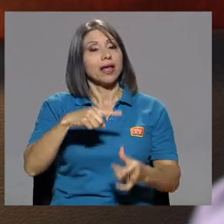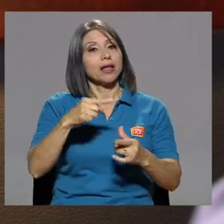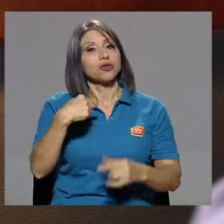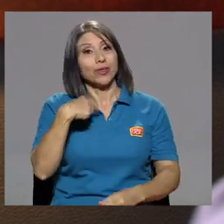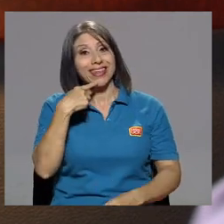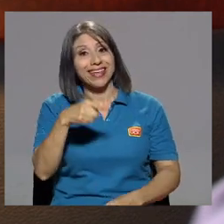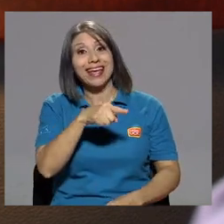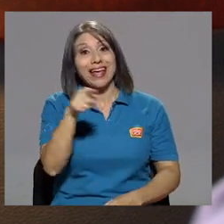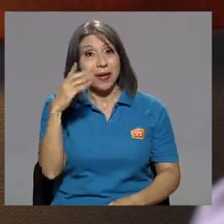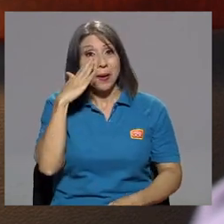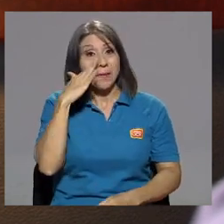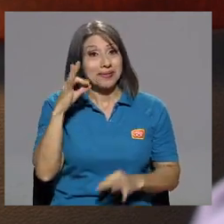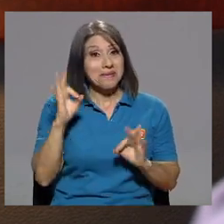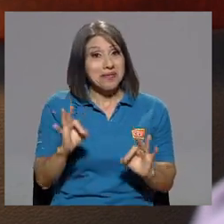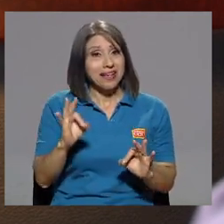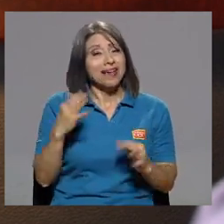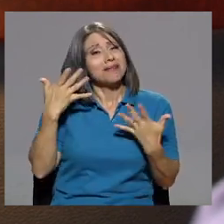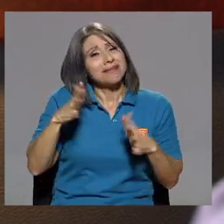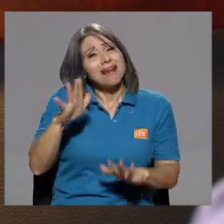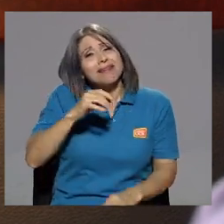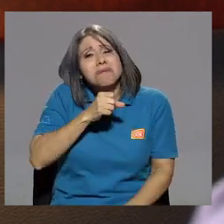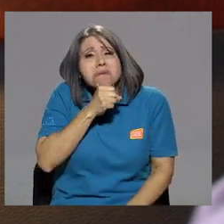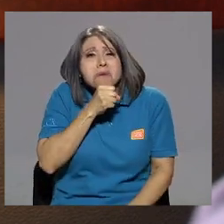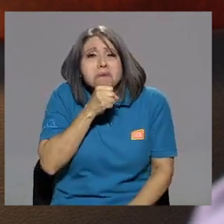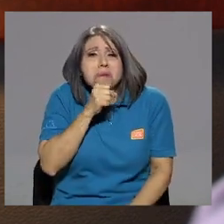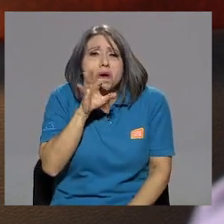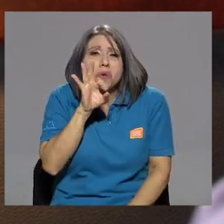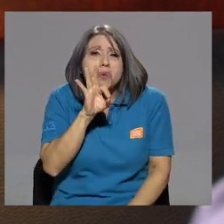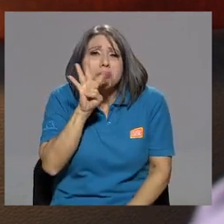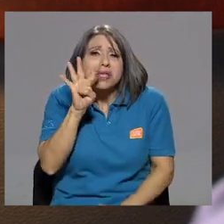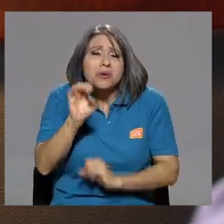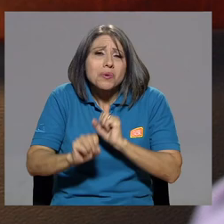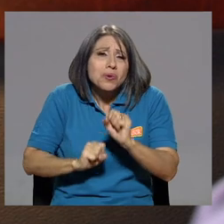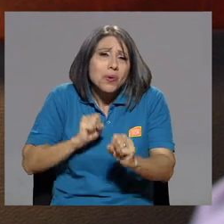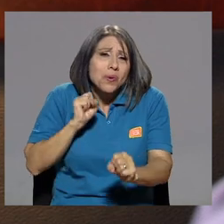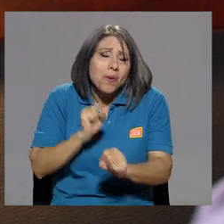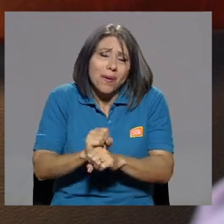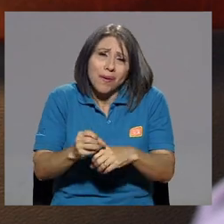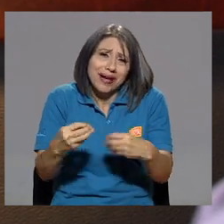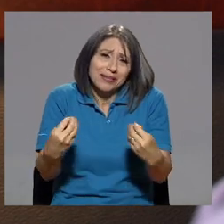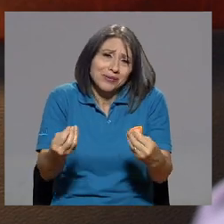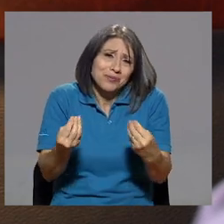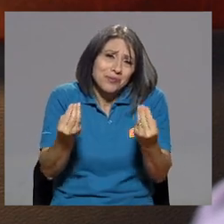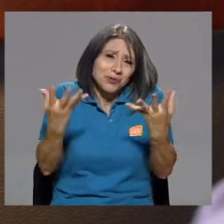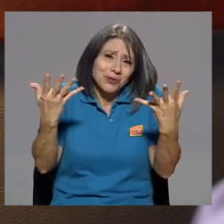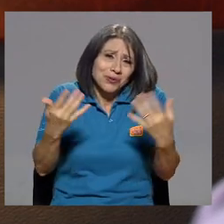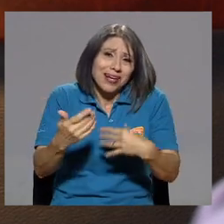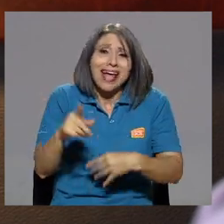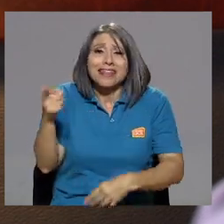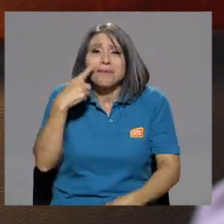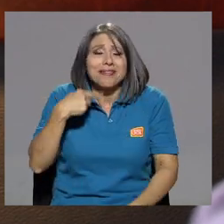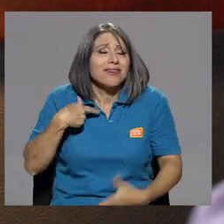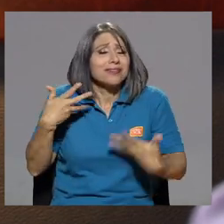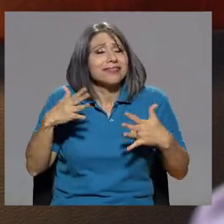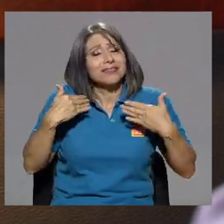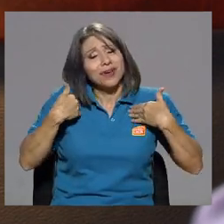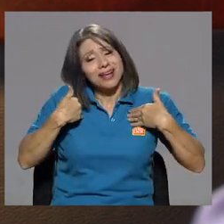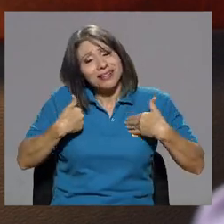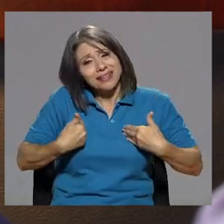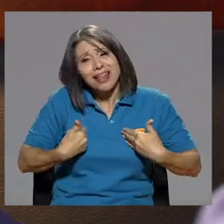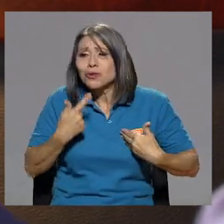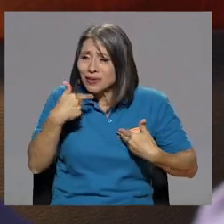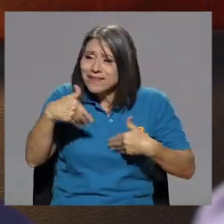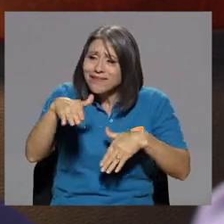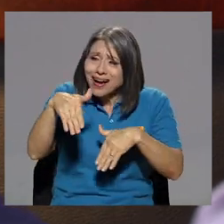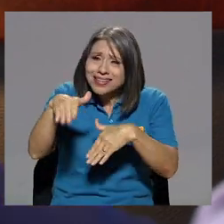ella está bien, porque ella estaba muy viejita. 94 años era mucho con demasiado. Ella me dijo, estoy cansada. yo,